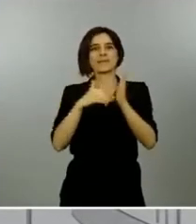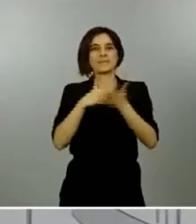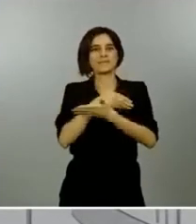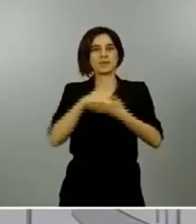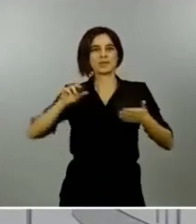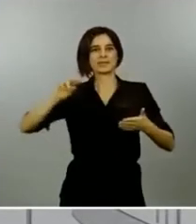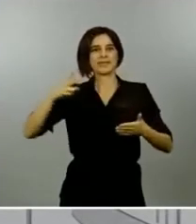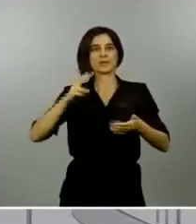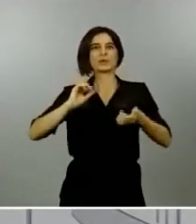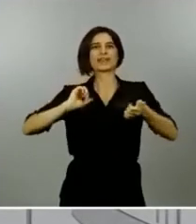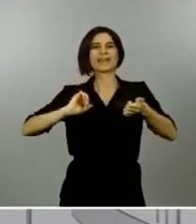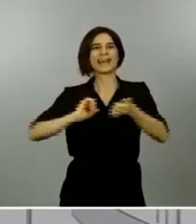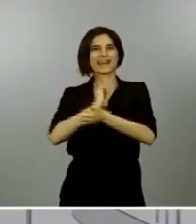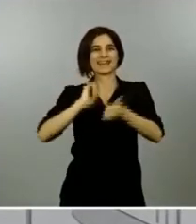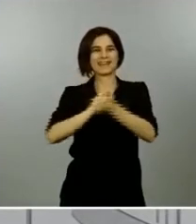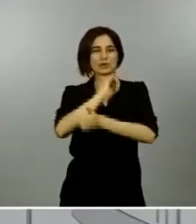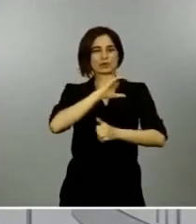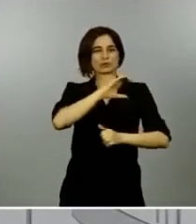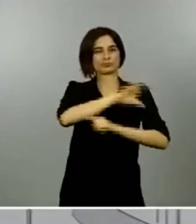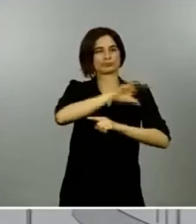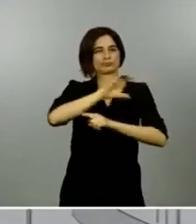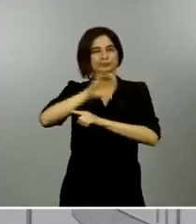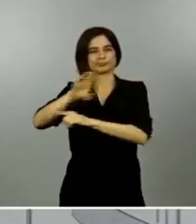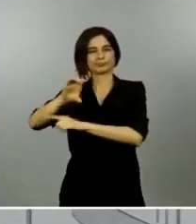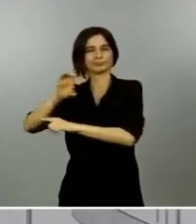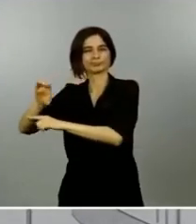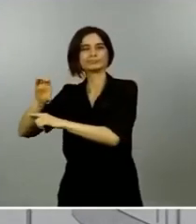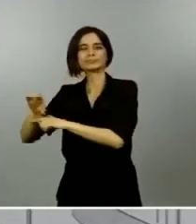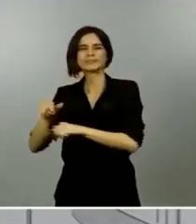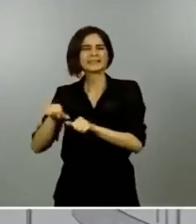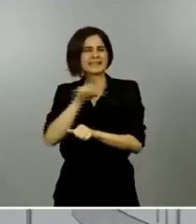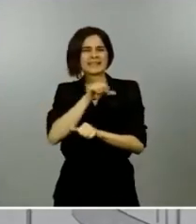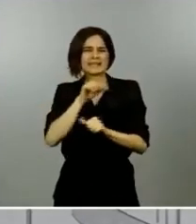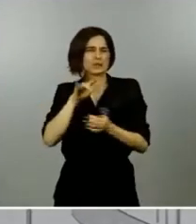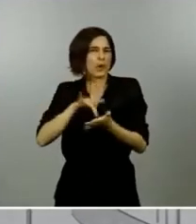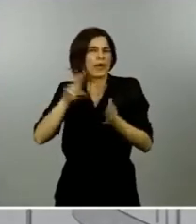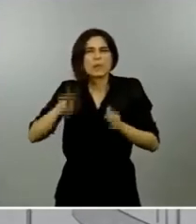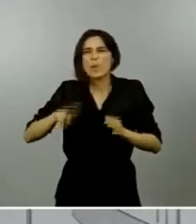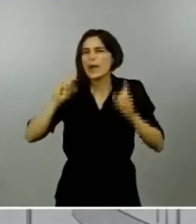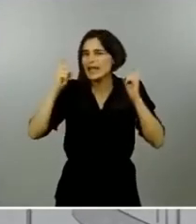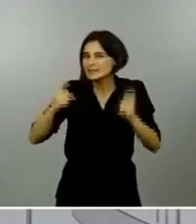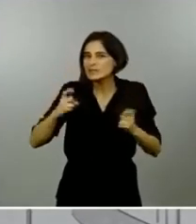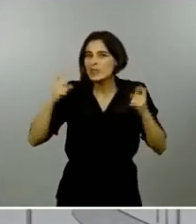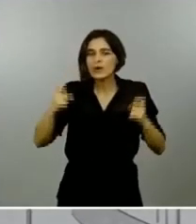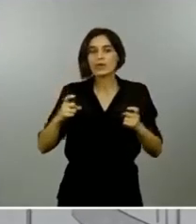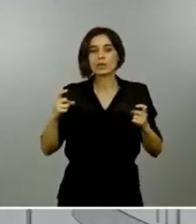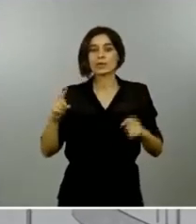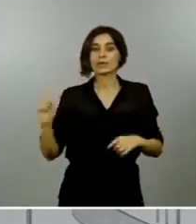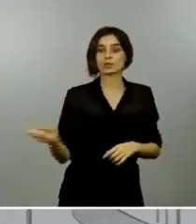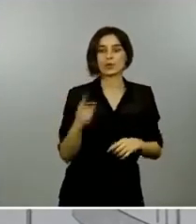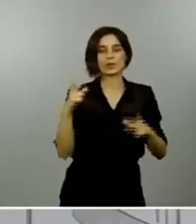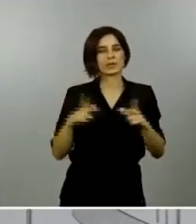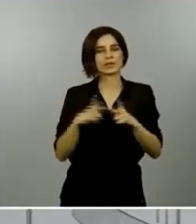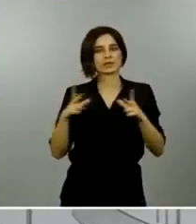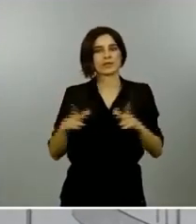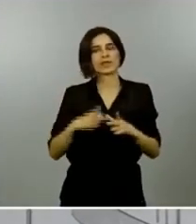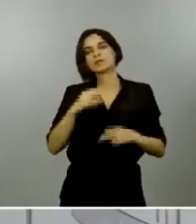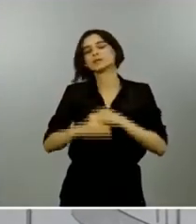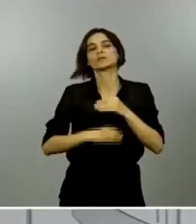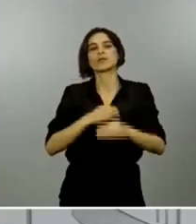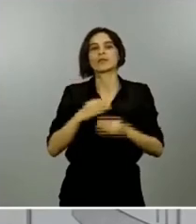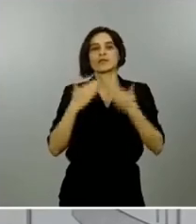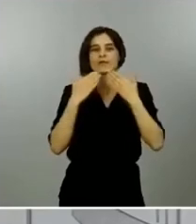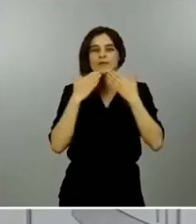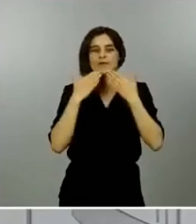esfuerzo extraordinario sin precedentes es el que está ejecutando el conjunto de la sociedad a través en este caso de estas líneas de